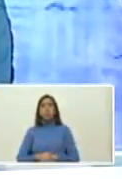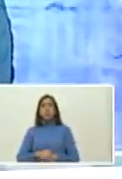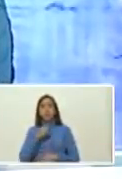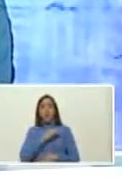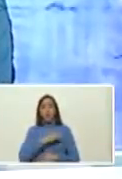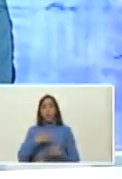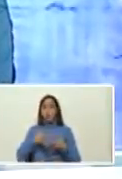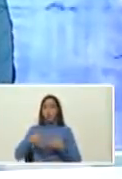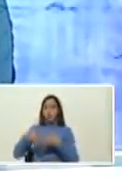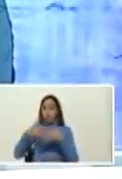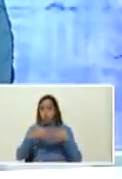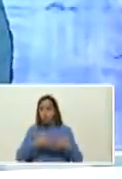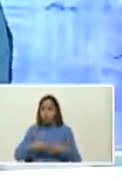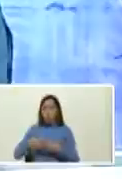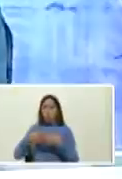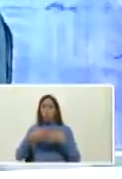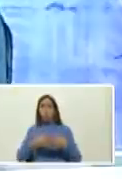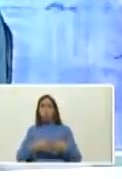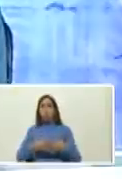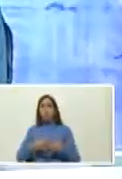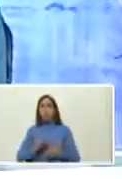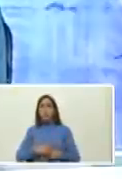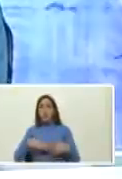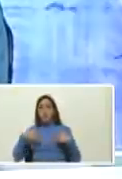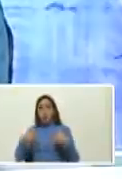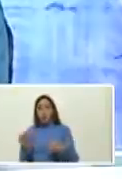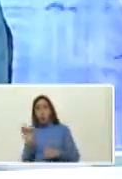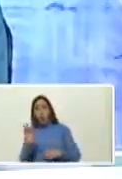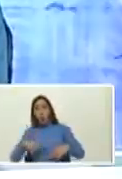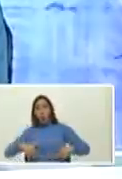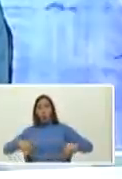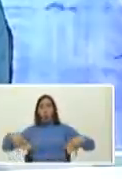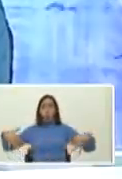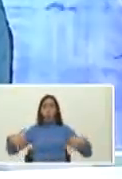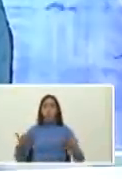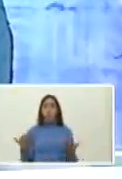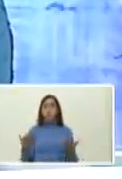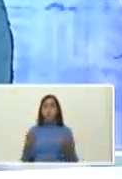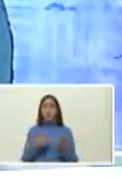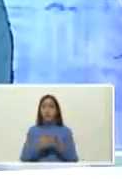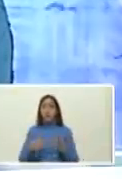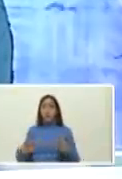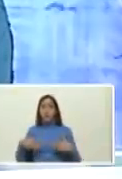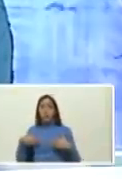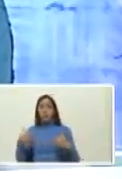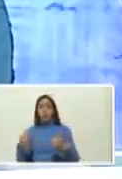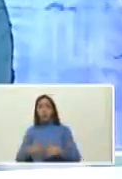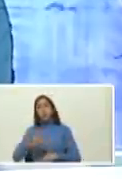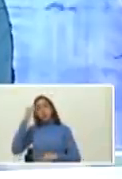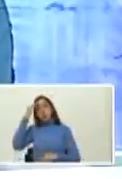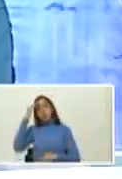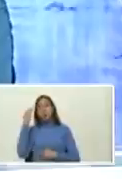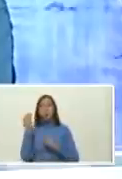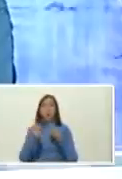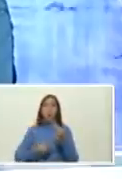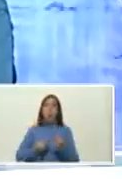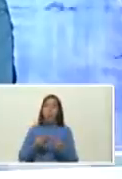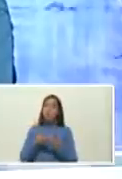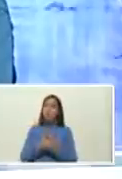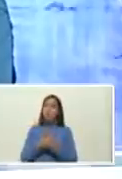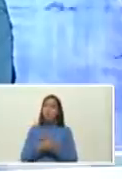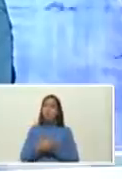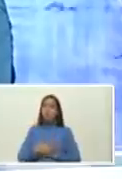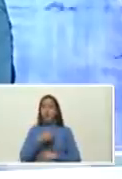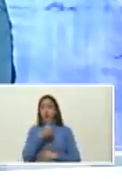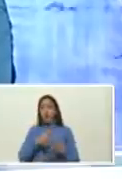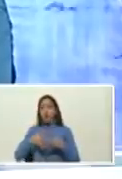estadounidense salud o billetera el derecho a la salud ya sabemos que significa eso en